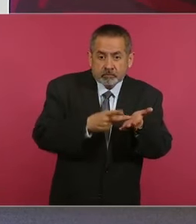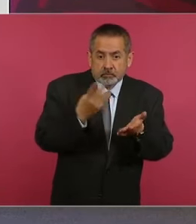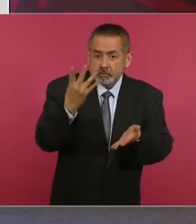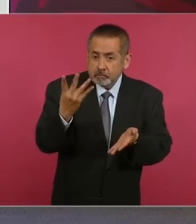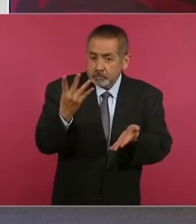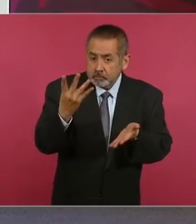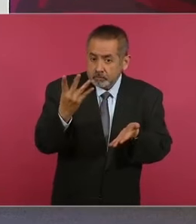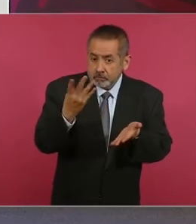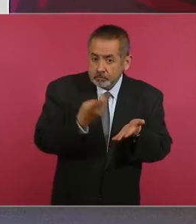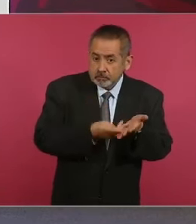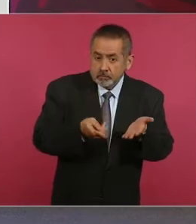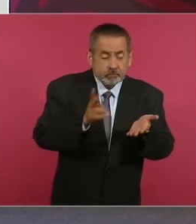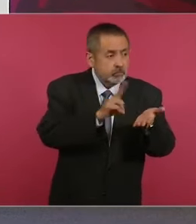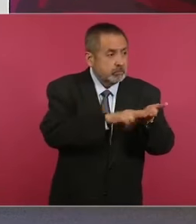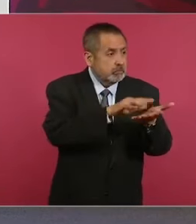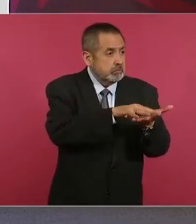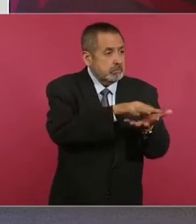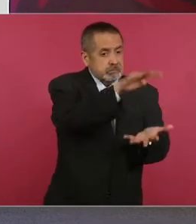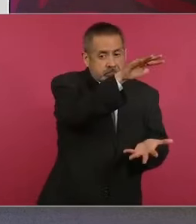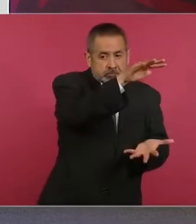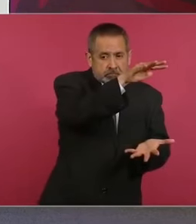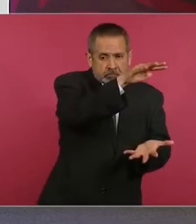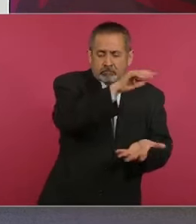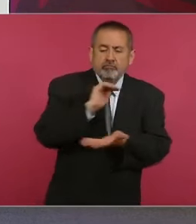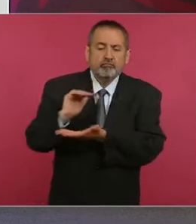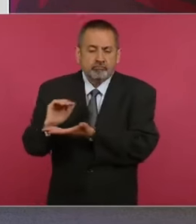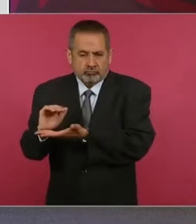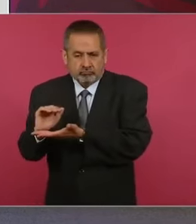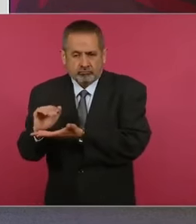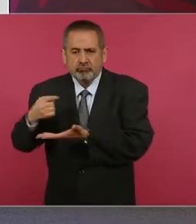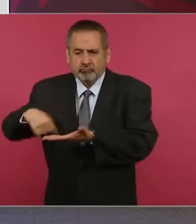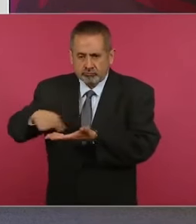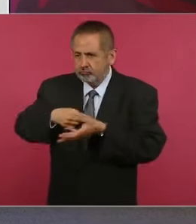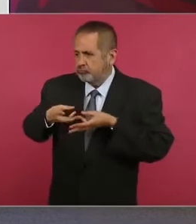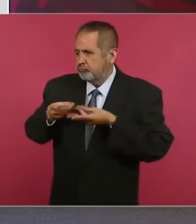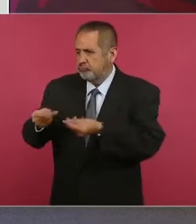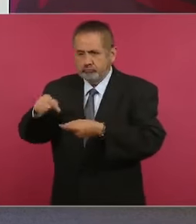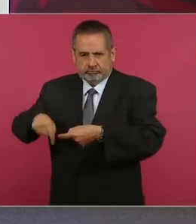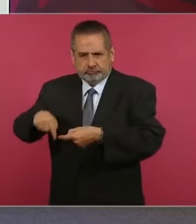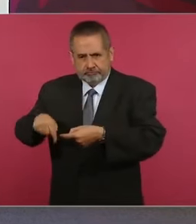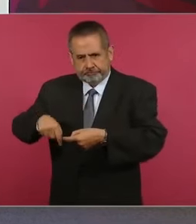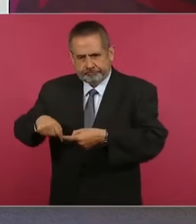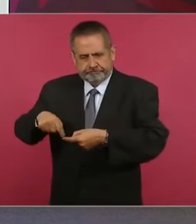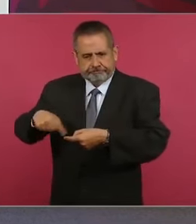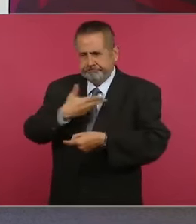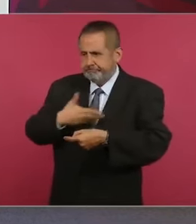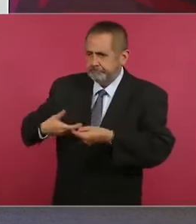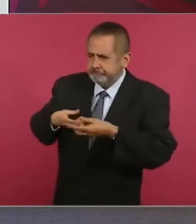veces menos que esto, lo que se gasta la Presidencia de la República.